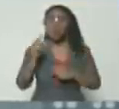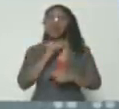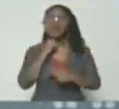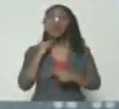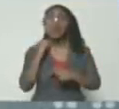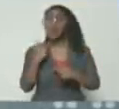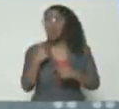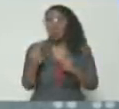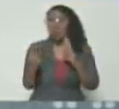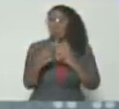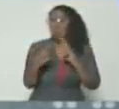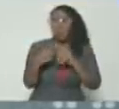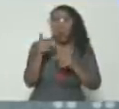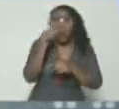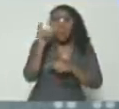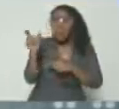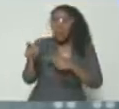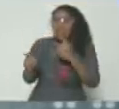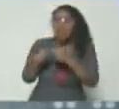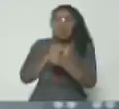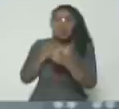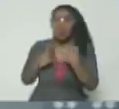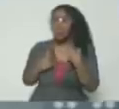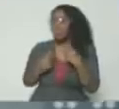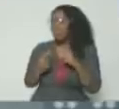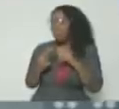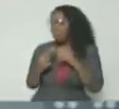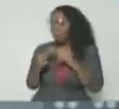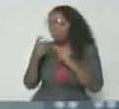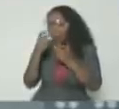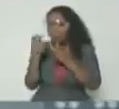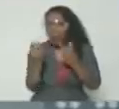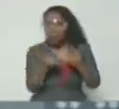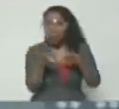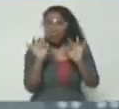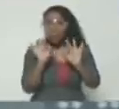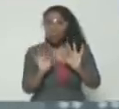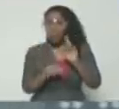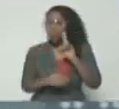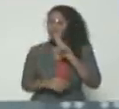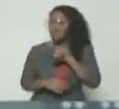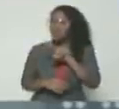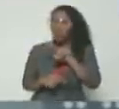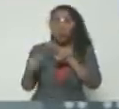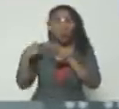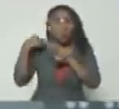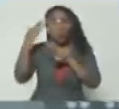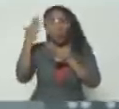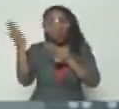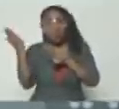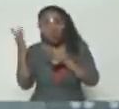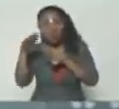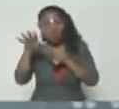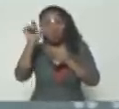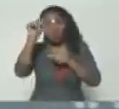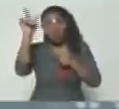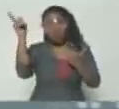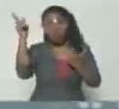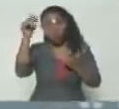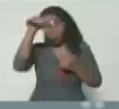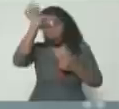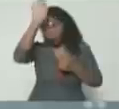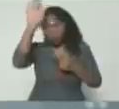no sé quién es, no lo conozco. Totalmente desconocido, invitado también especial. No sé si es un monseñor, un